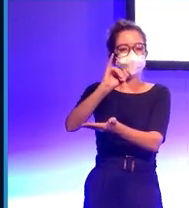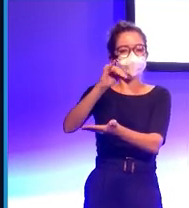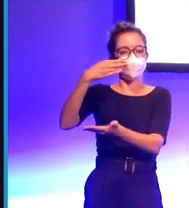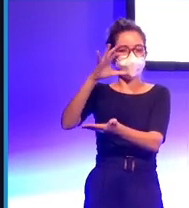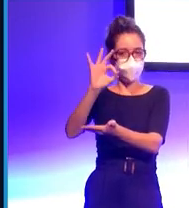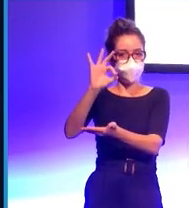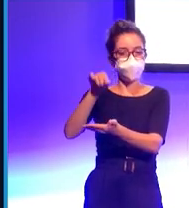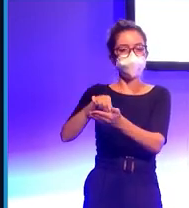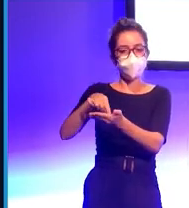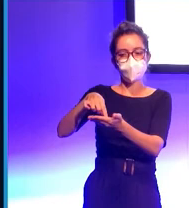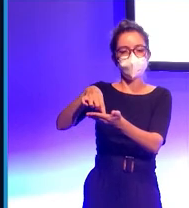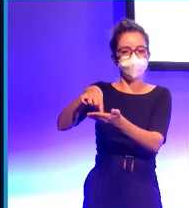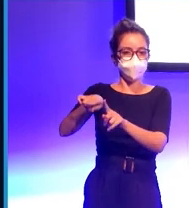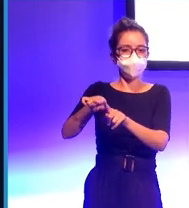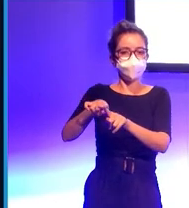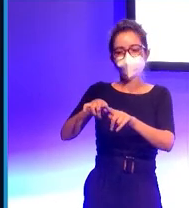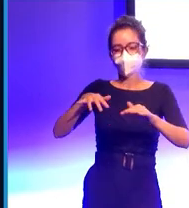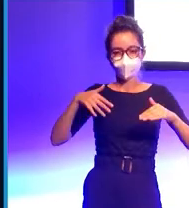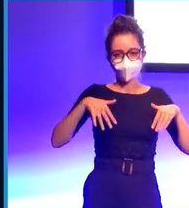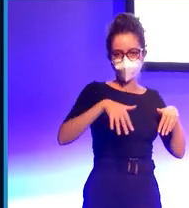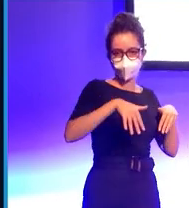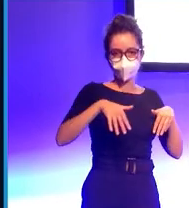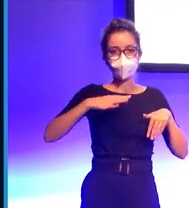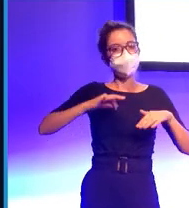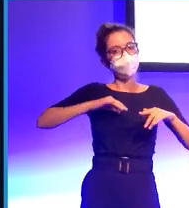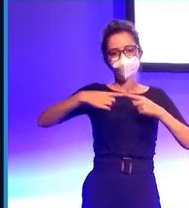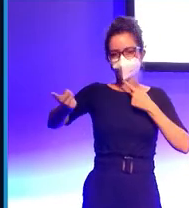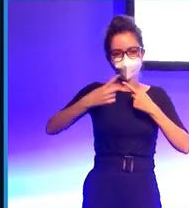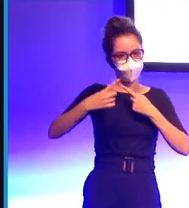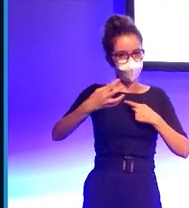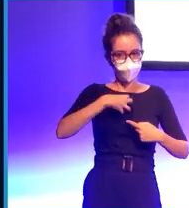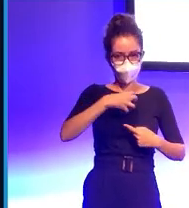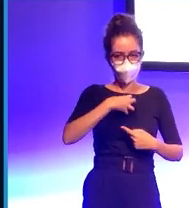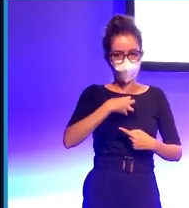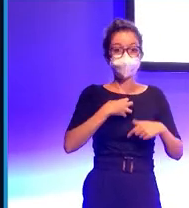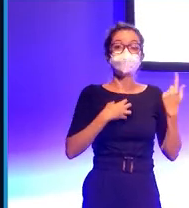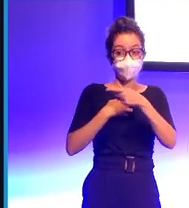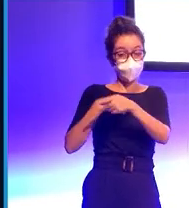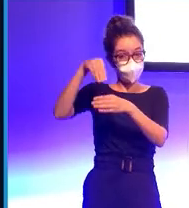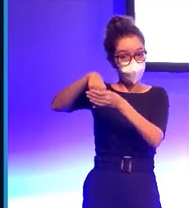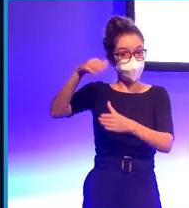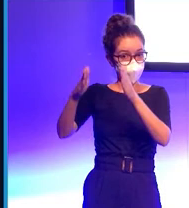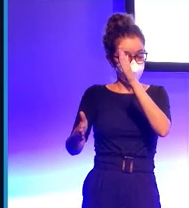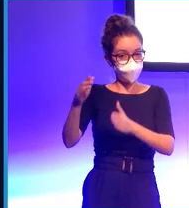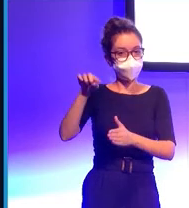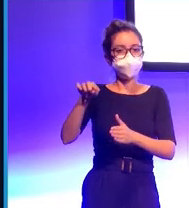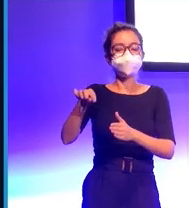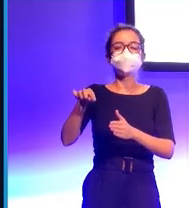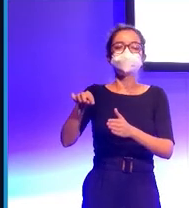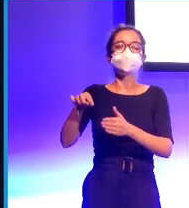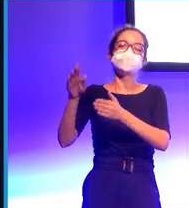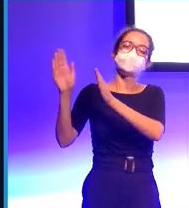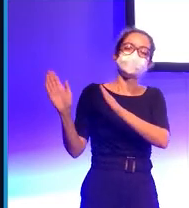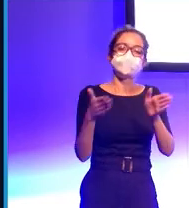o se mueve sobre sí mismo pero no se desplaza y lo que hemos hecho es implementar en el Jibo unas sesiones basadas